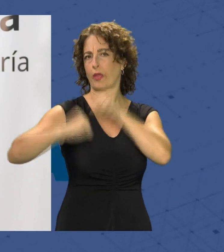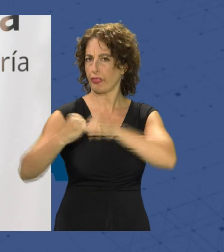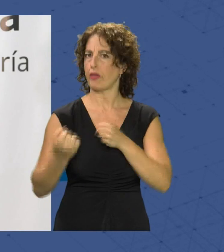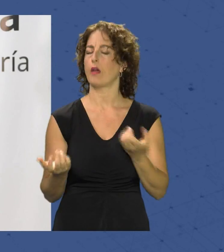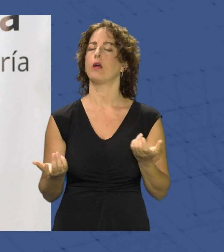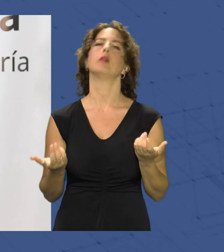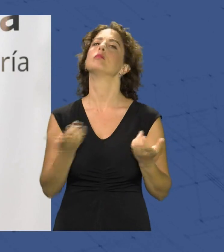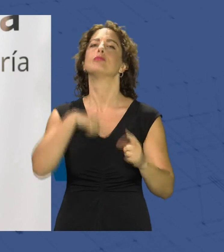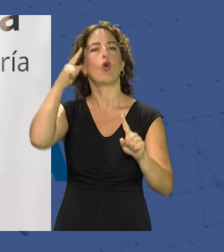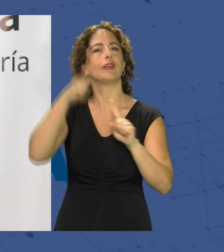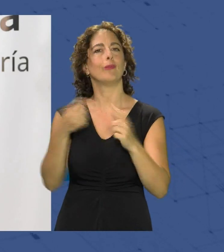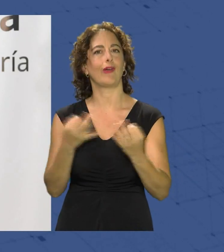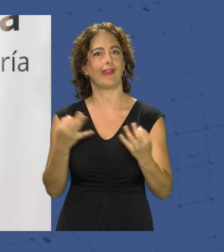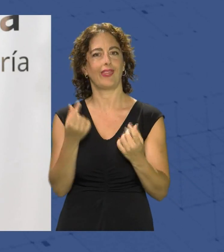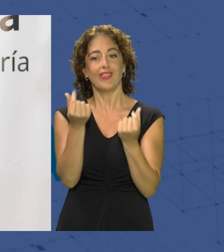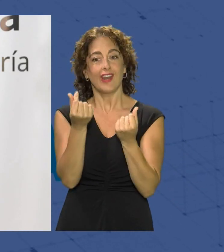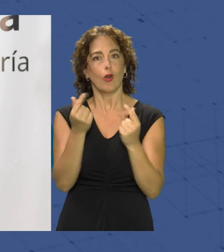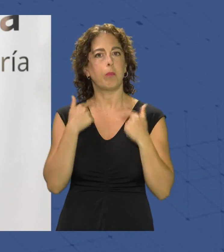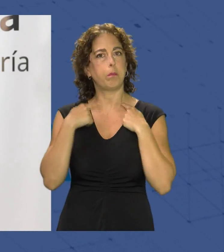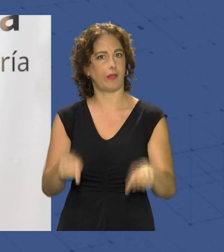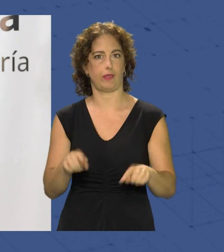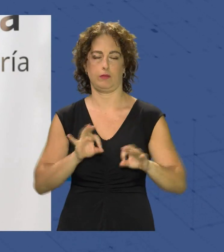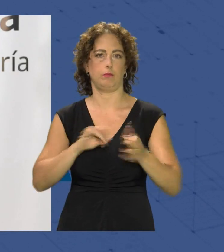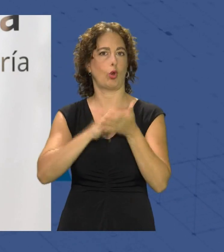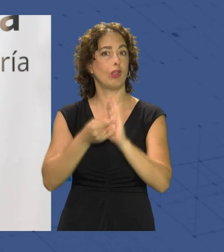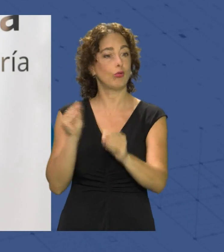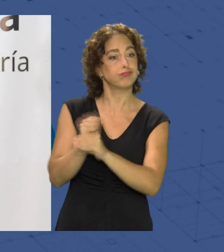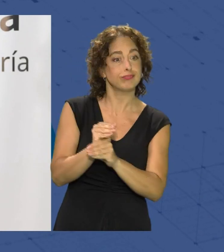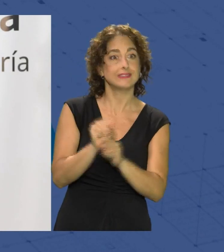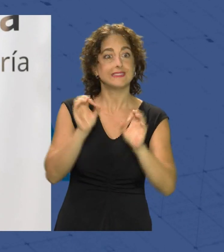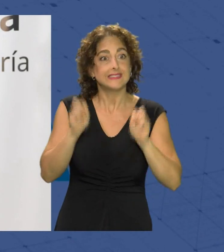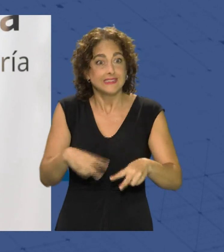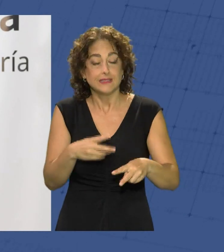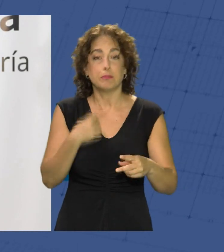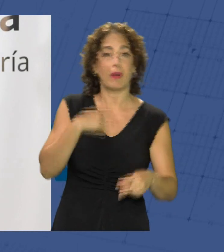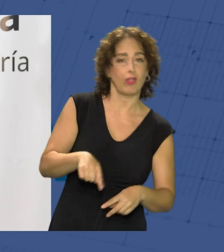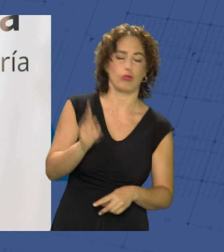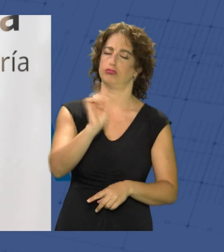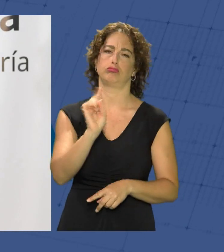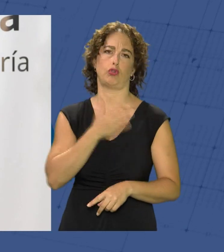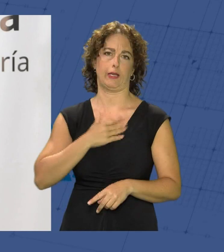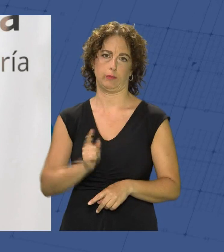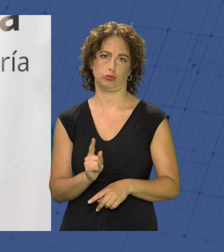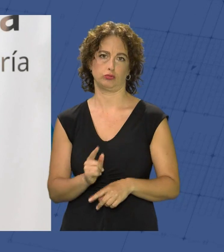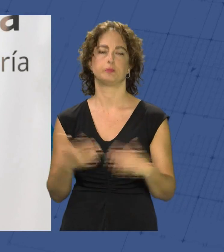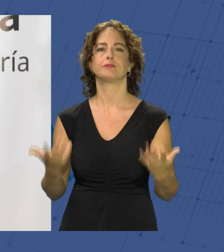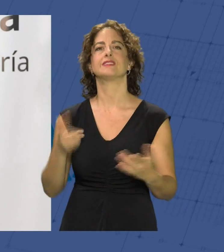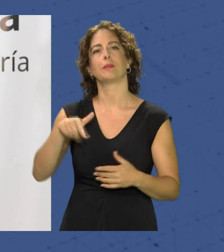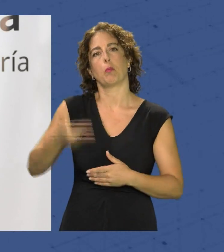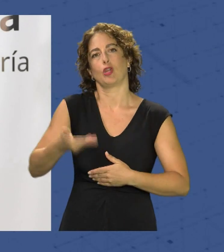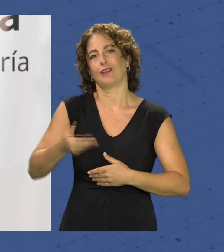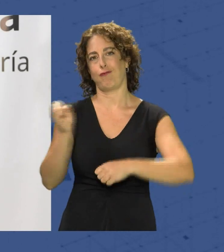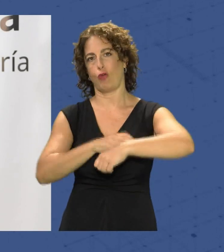pretendemos es que no se pierda ni un solo proyecto por falta de financiación y, sobre todo, teniendo en cuenta la importancia de los fondos